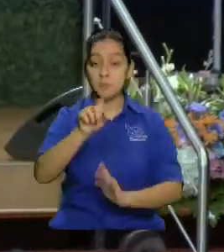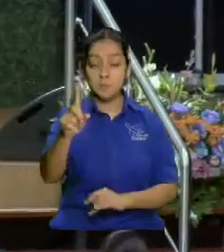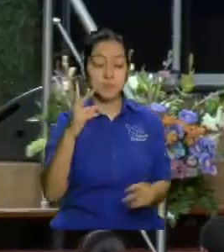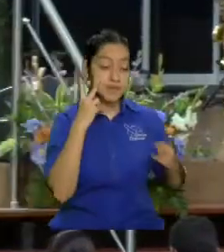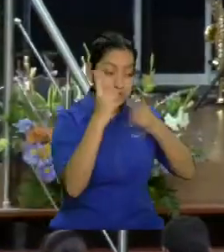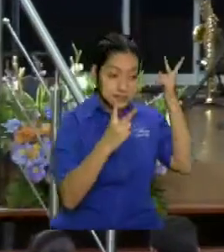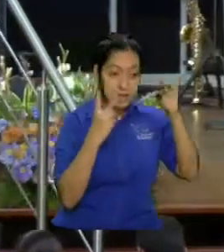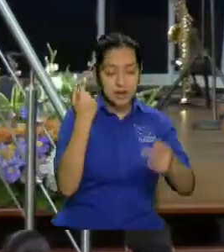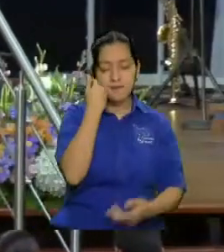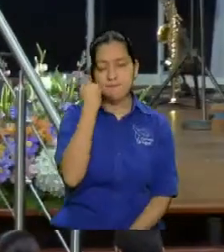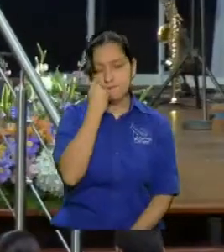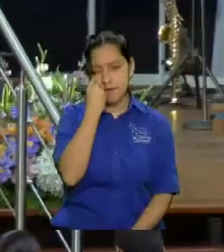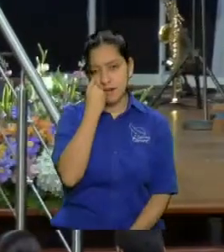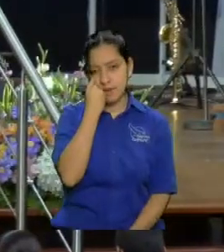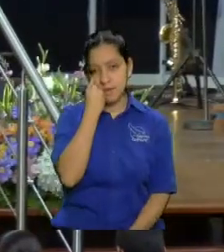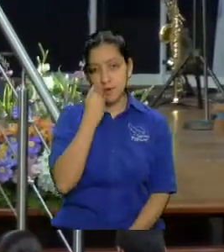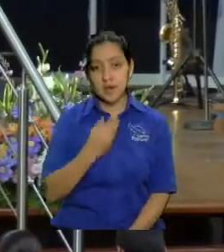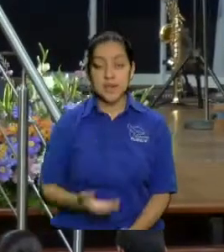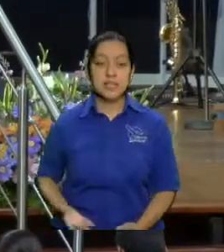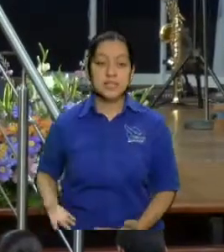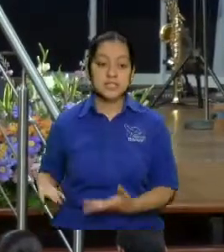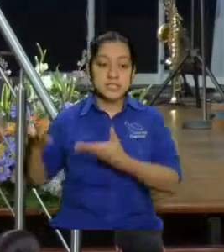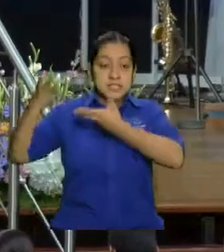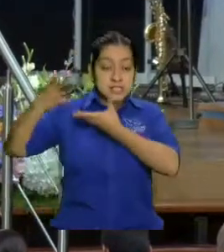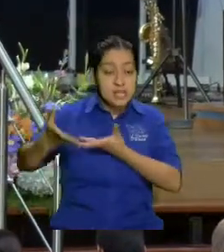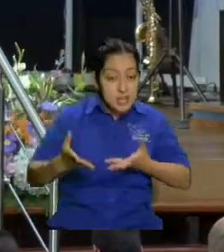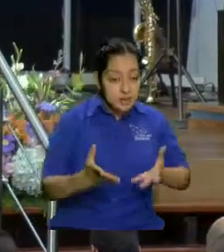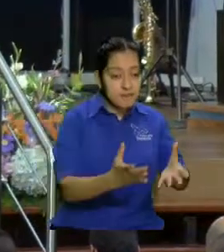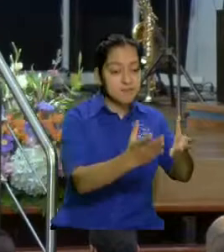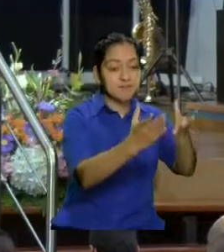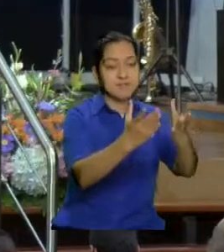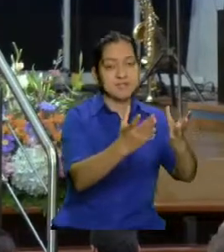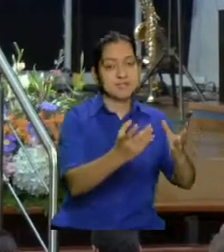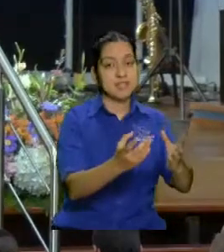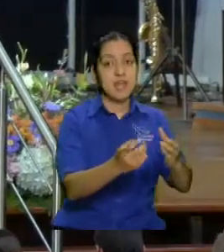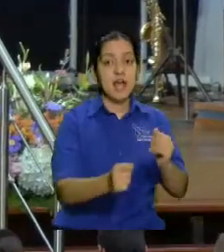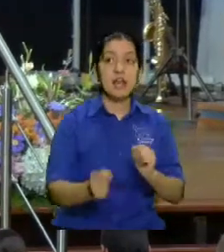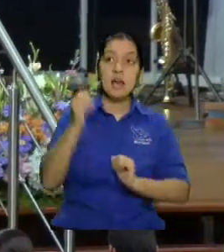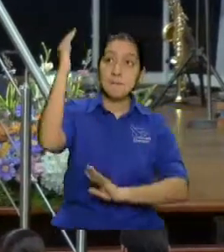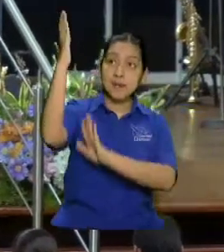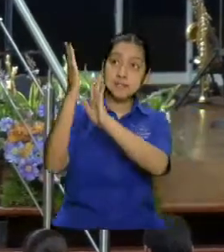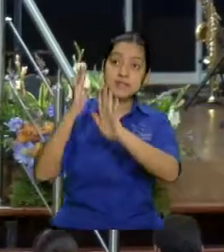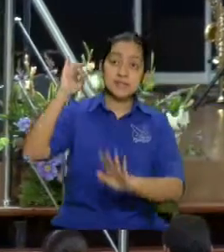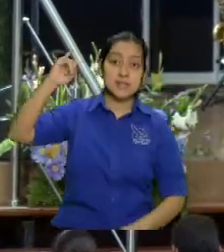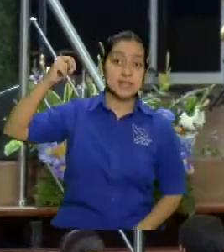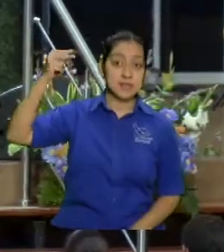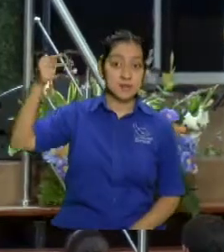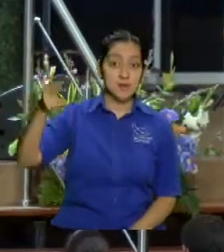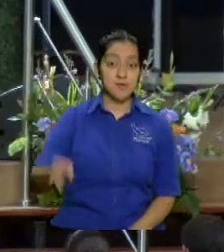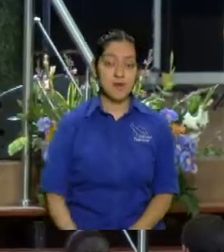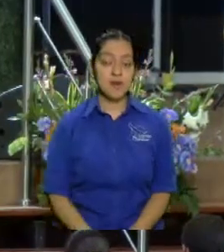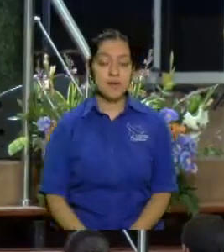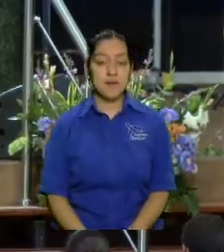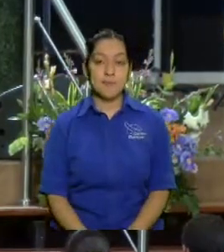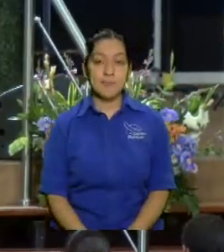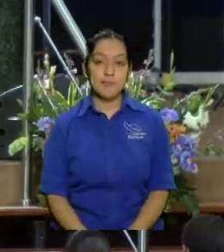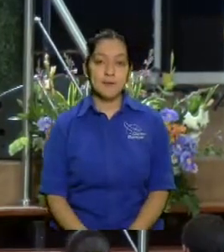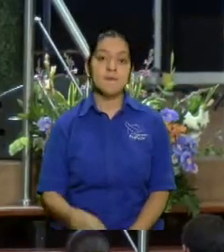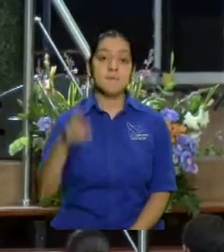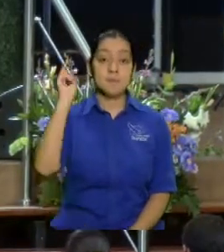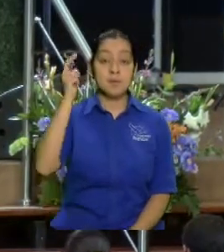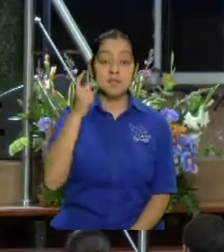lleva el Rey de Gloria solo se abre la puerta por eso dice alzaos alzaos no no no se me anden achicopalando